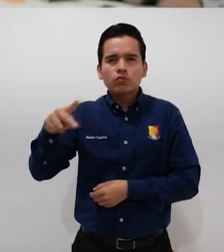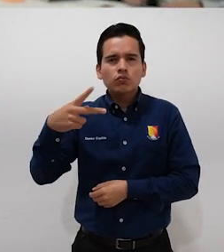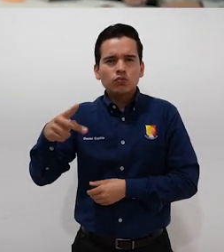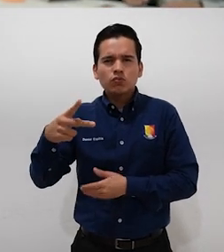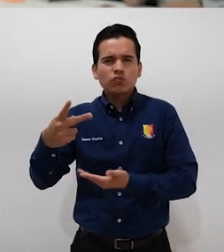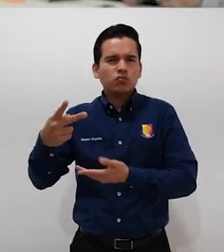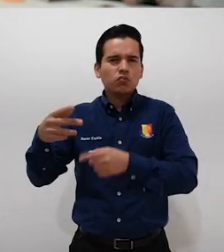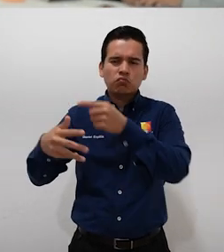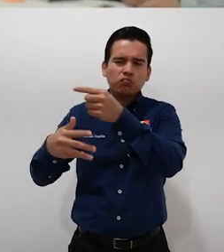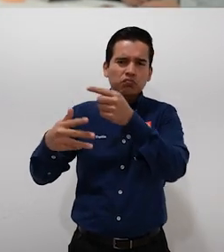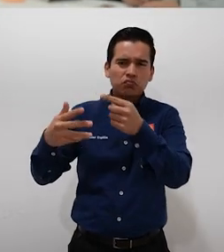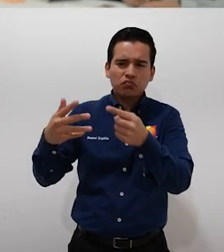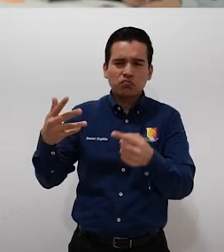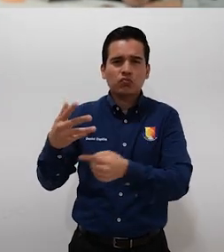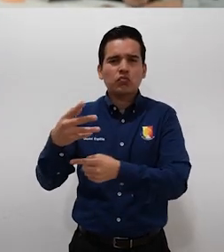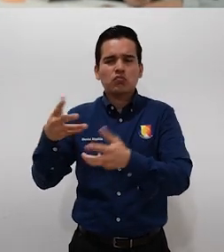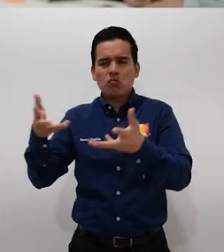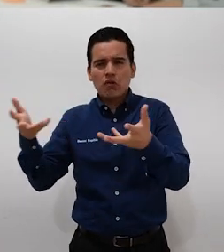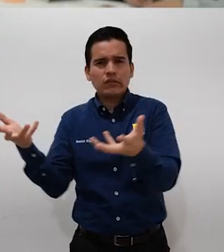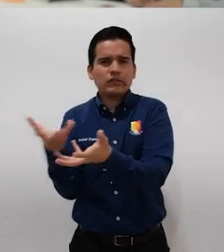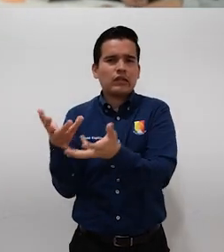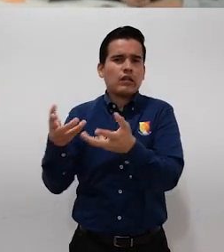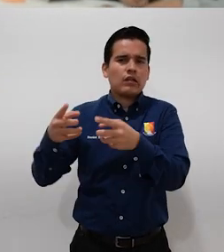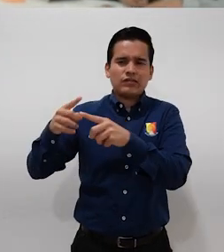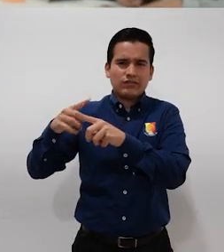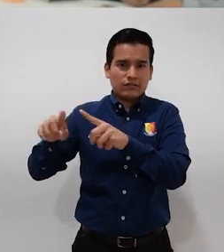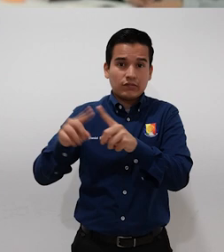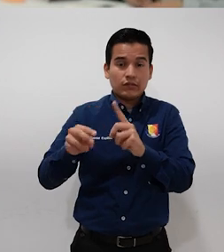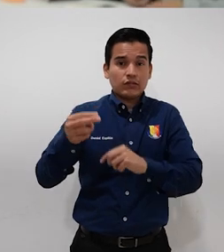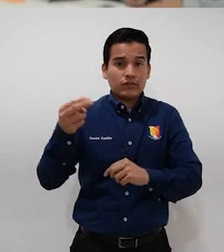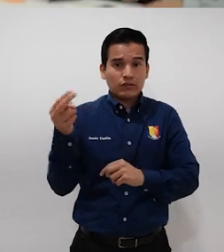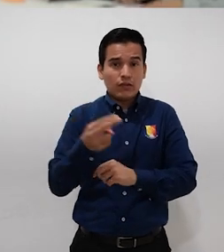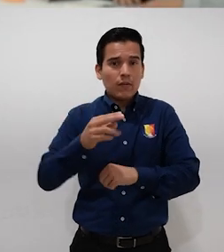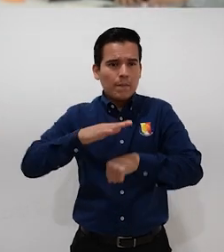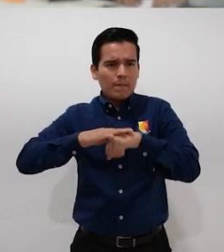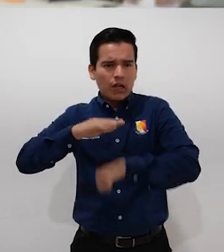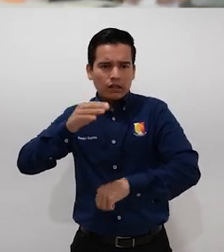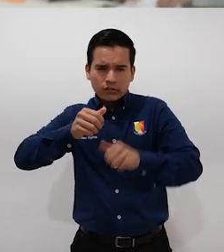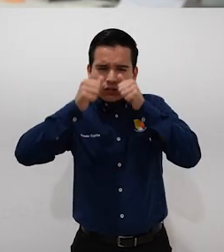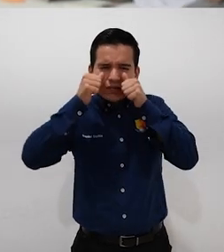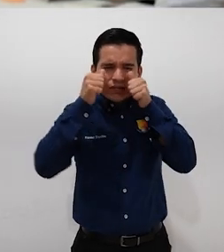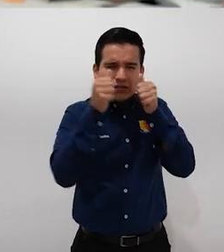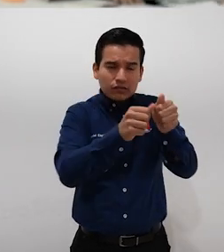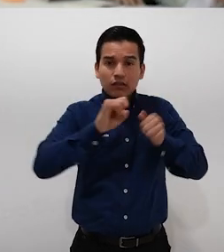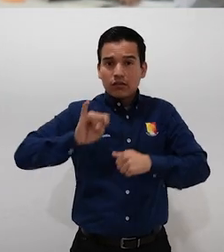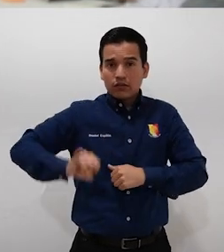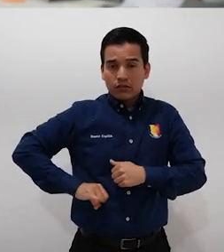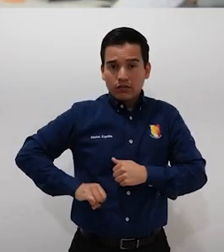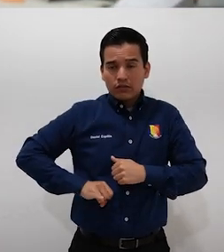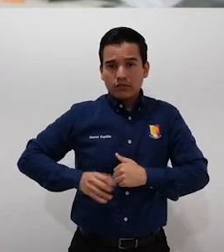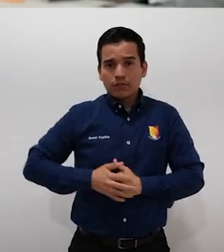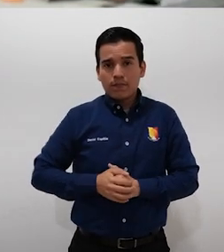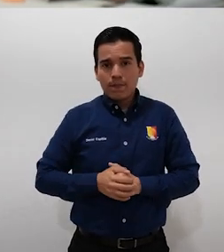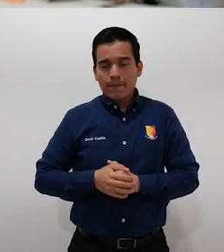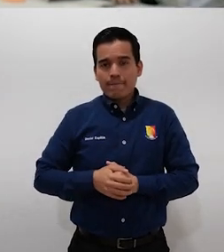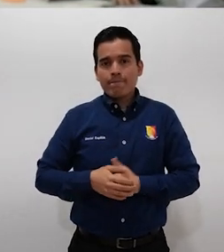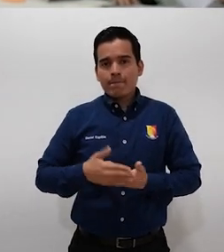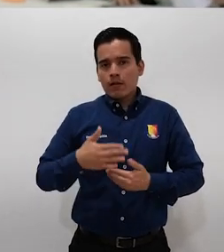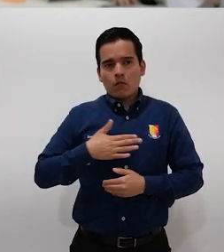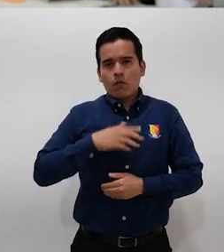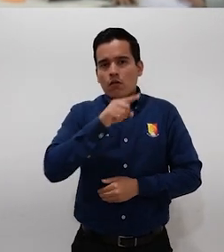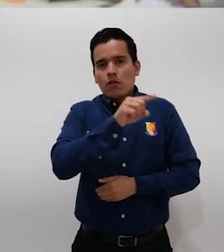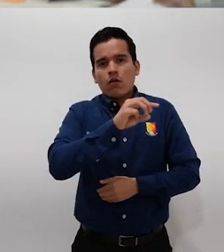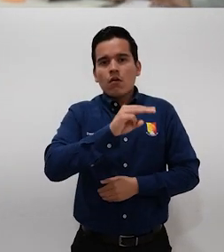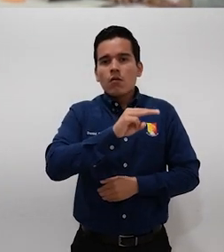las obras que requieren mayor importancia o interés por parte, en mi caso, de los